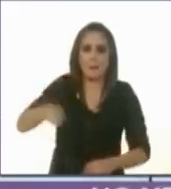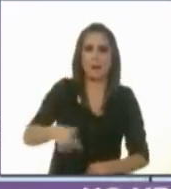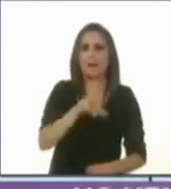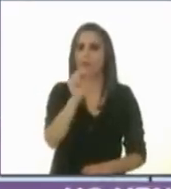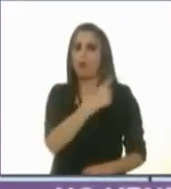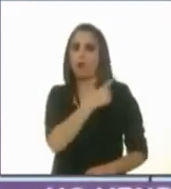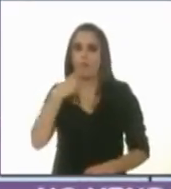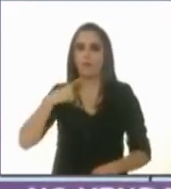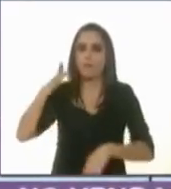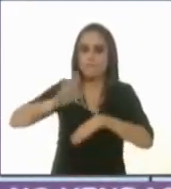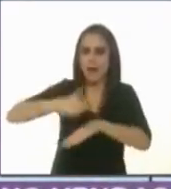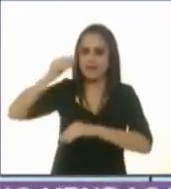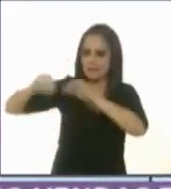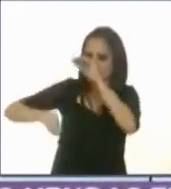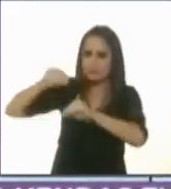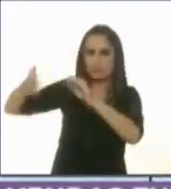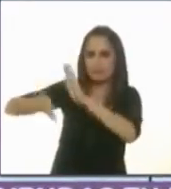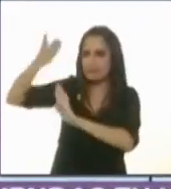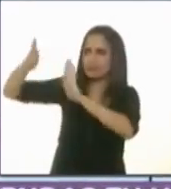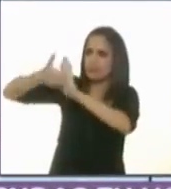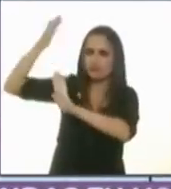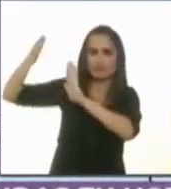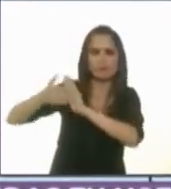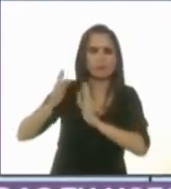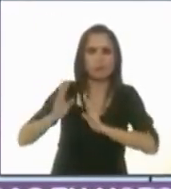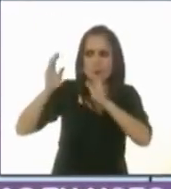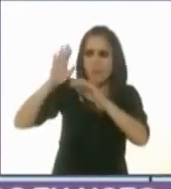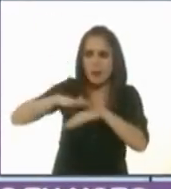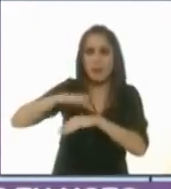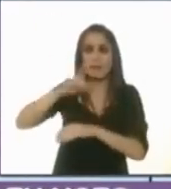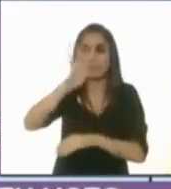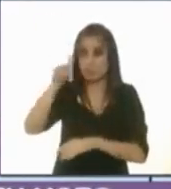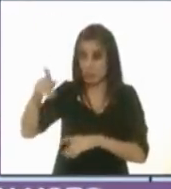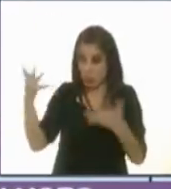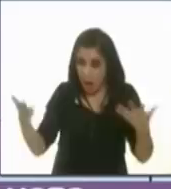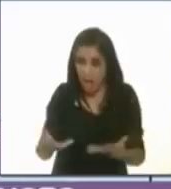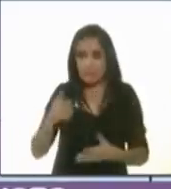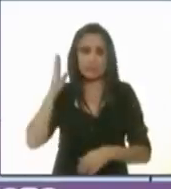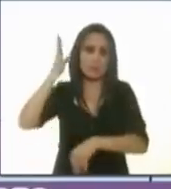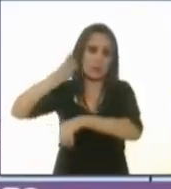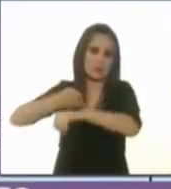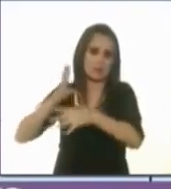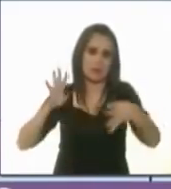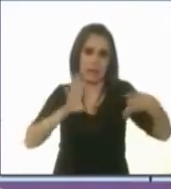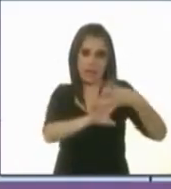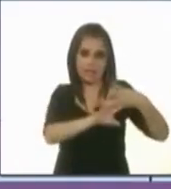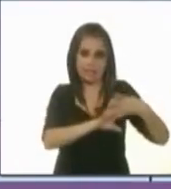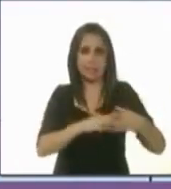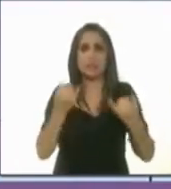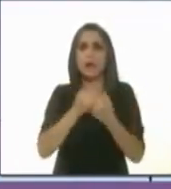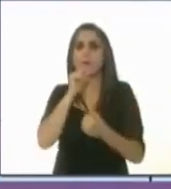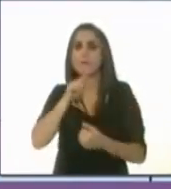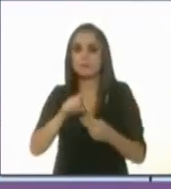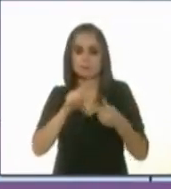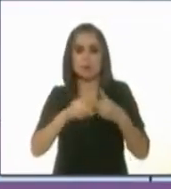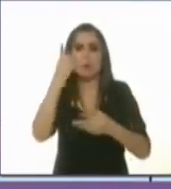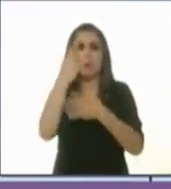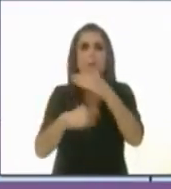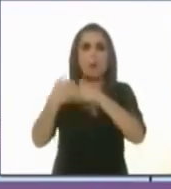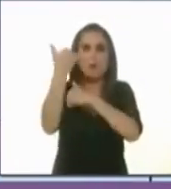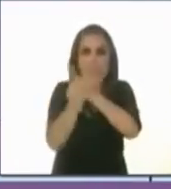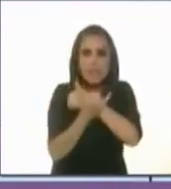humanos y el que los promueva se va a la cárcel. Segundo, ni un solo proyecto